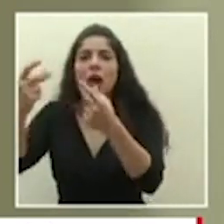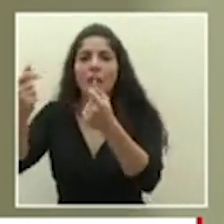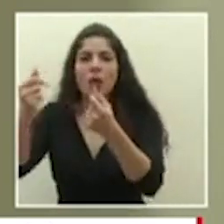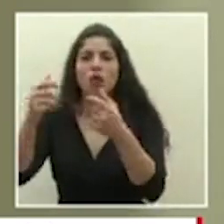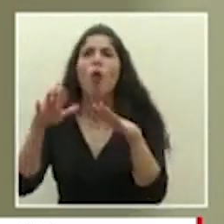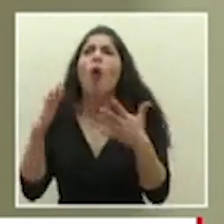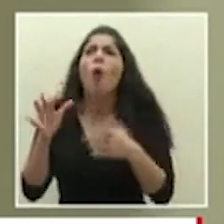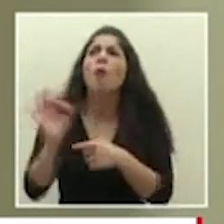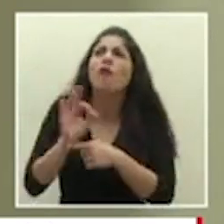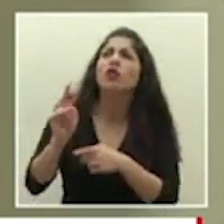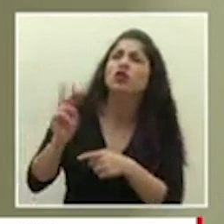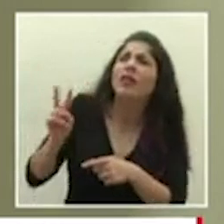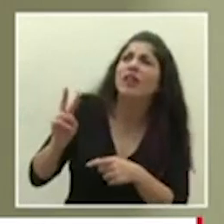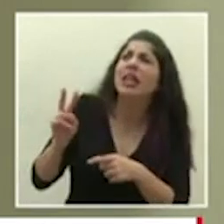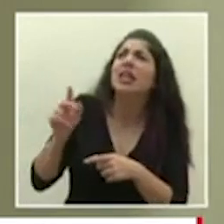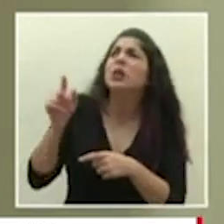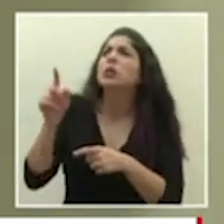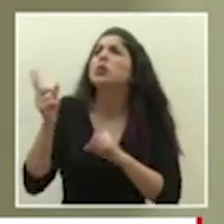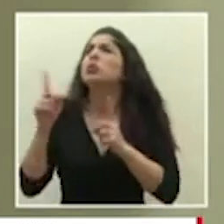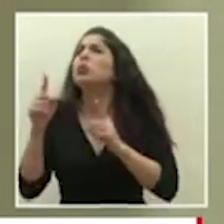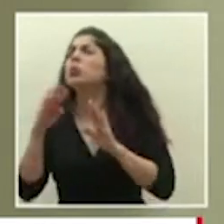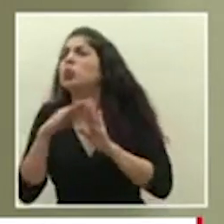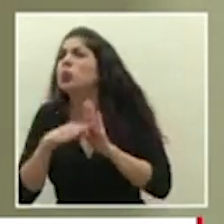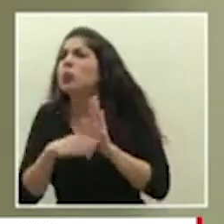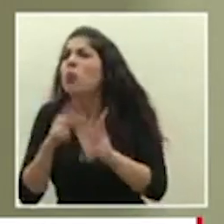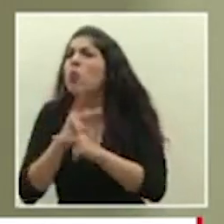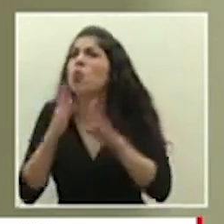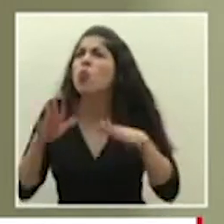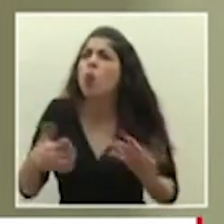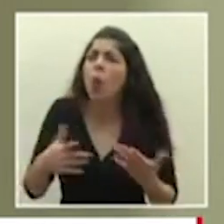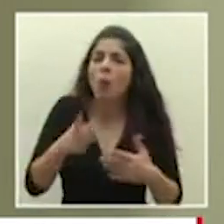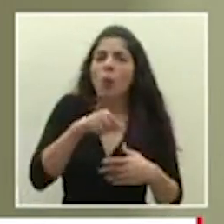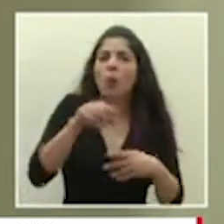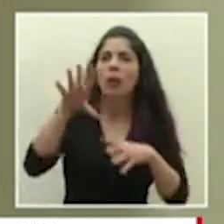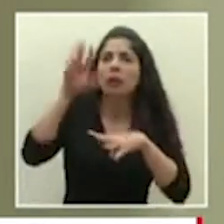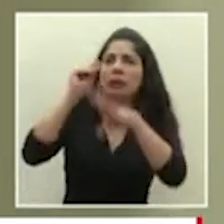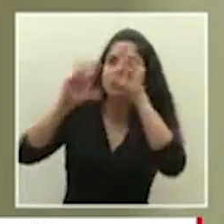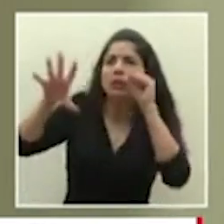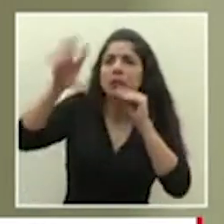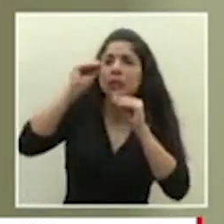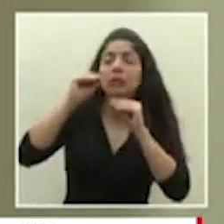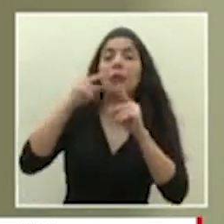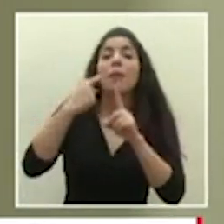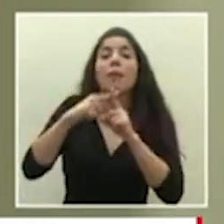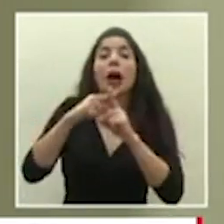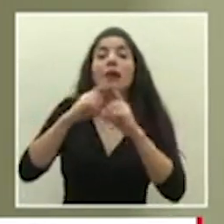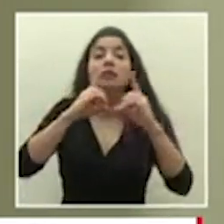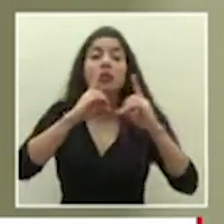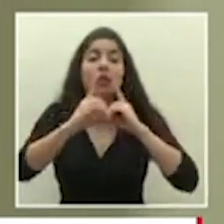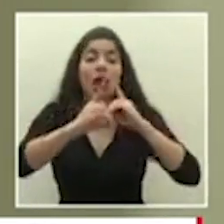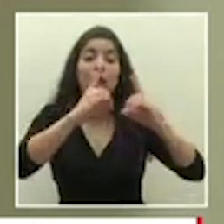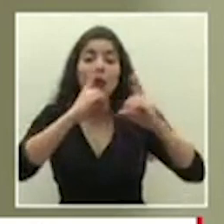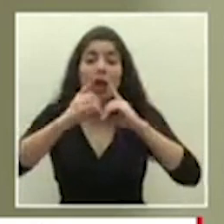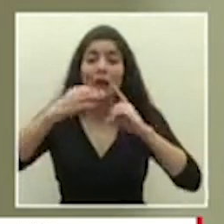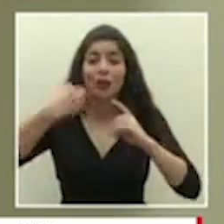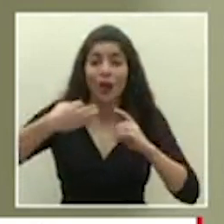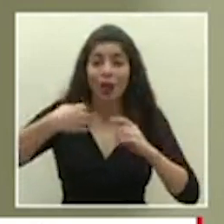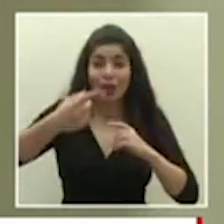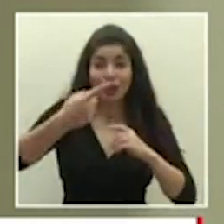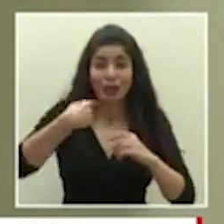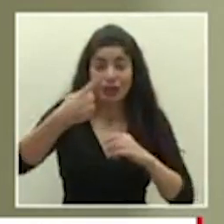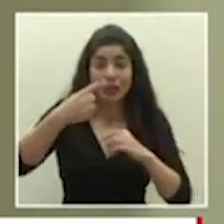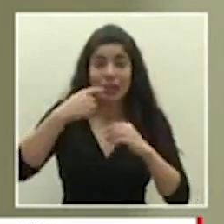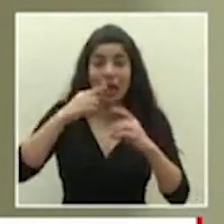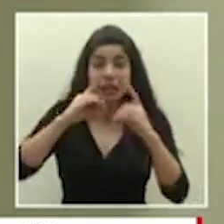funciona este virus cuáles son las medidas de prevención y este diálogo que tenemos todos los días ha sido